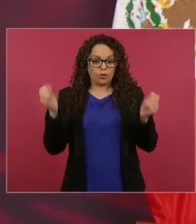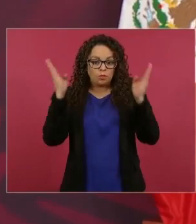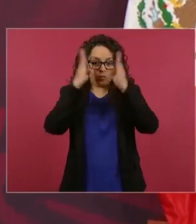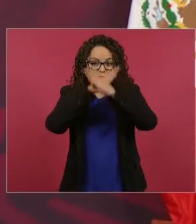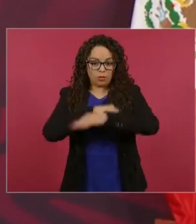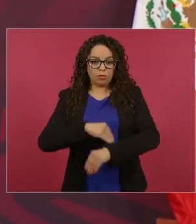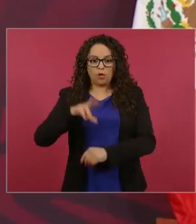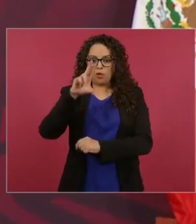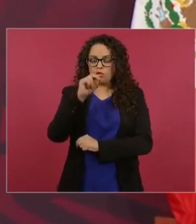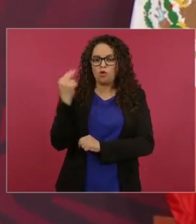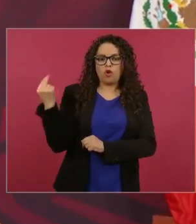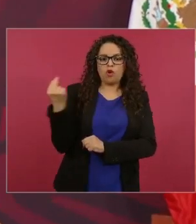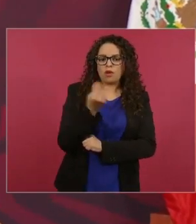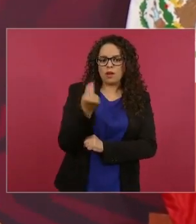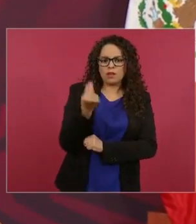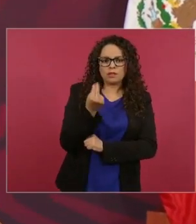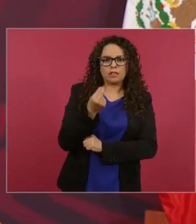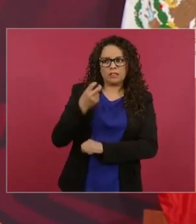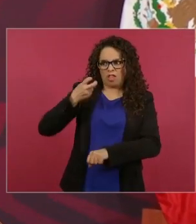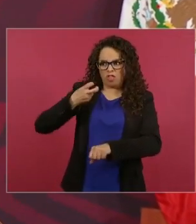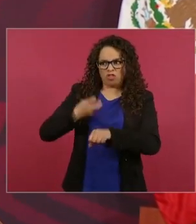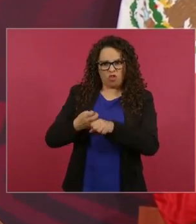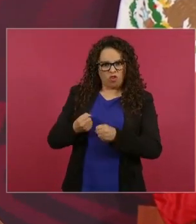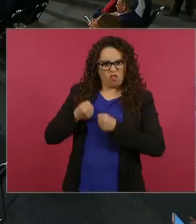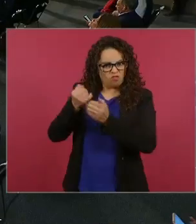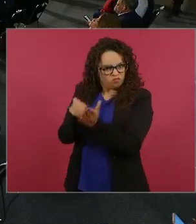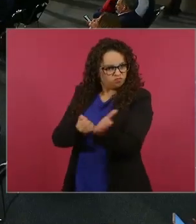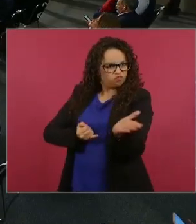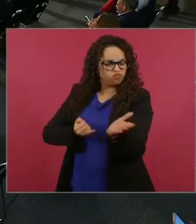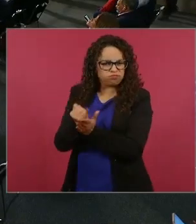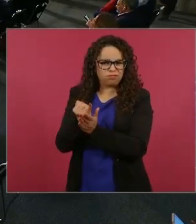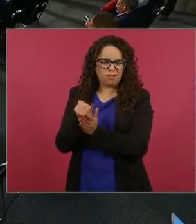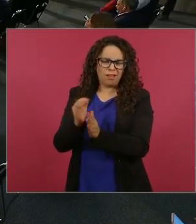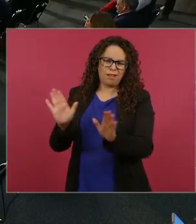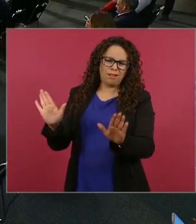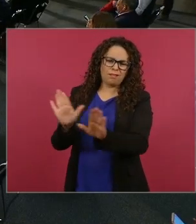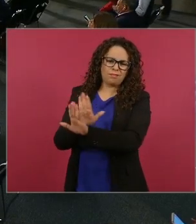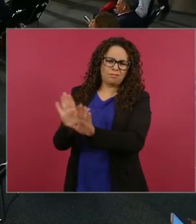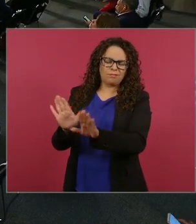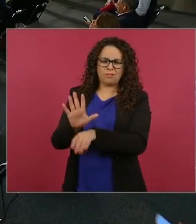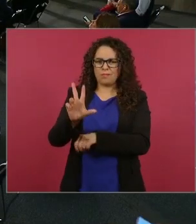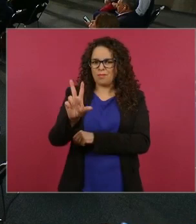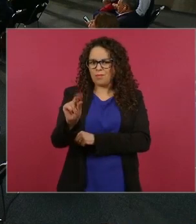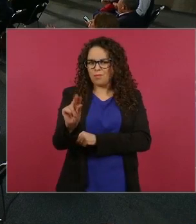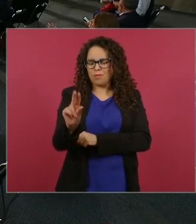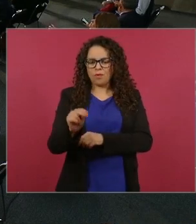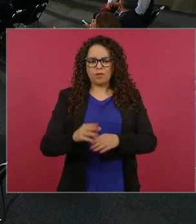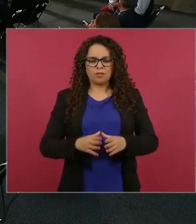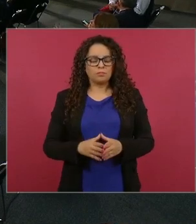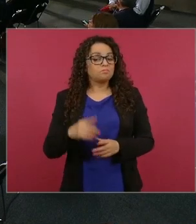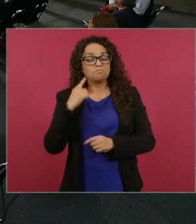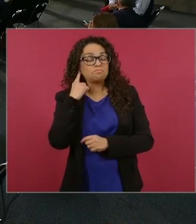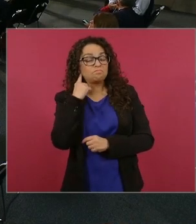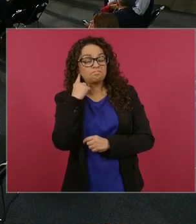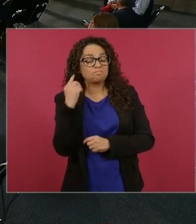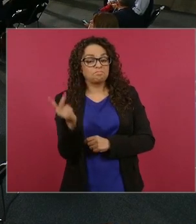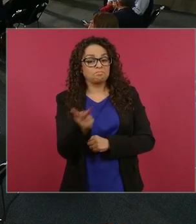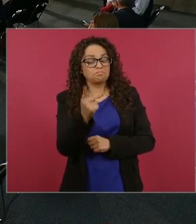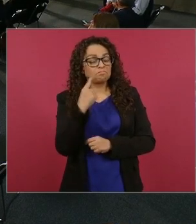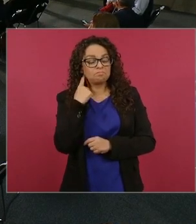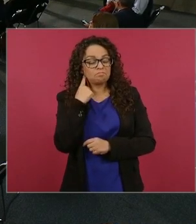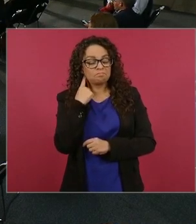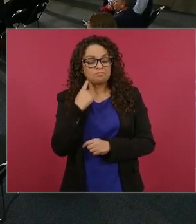sin medidas coercitivas ¿por se va a dar unos minutos? sus cargos de migrantes ya están